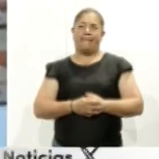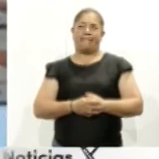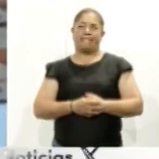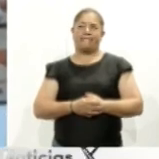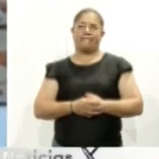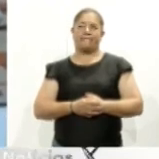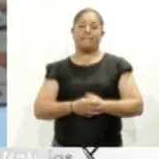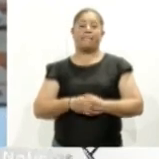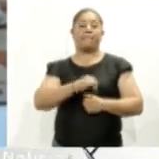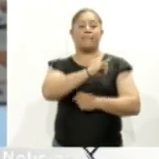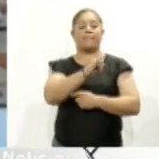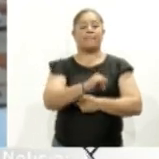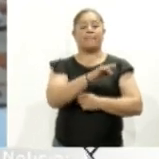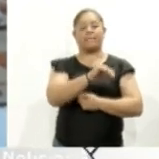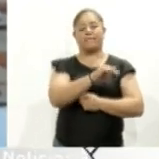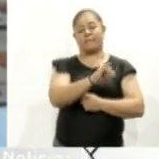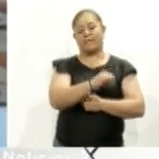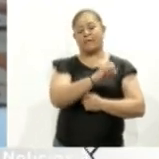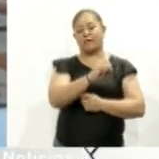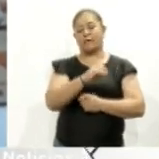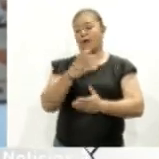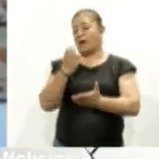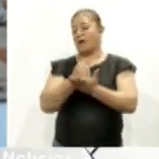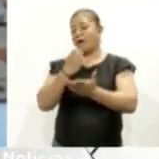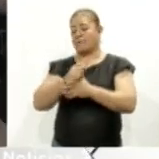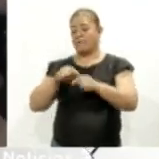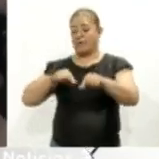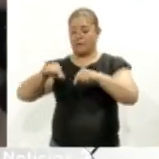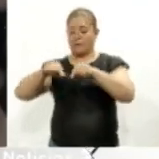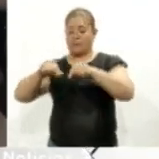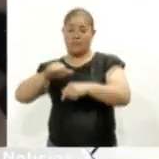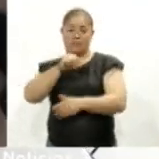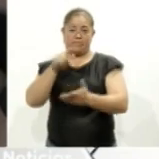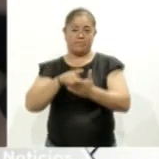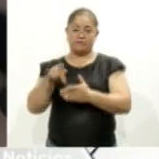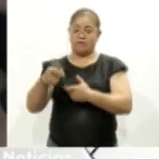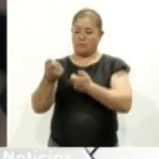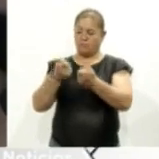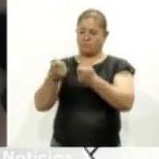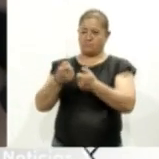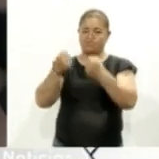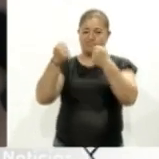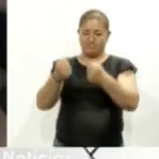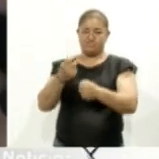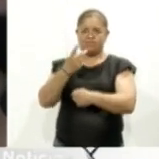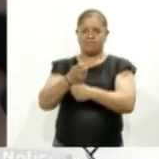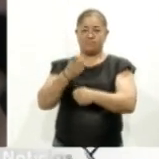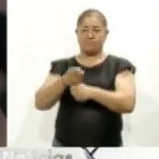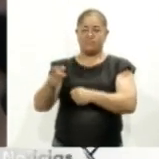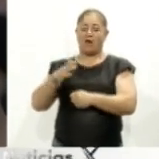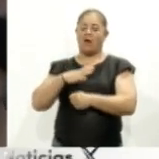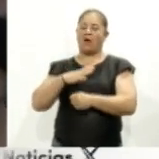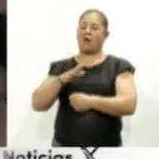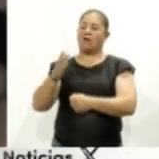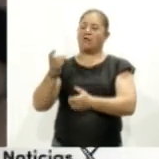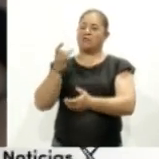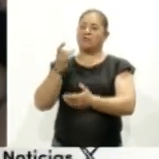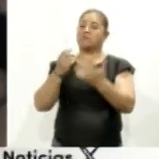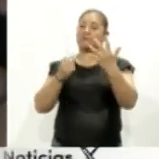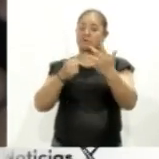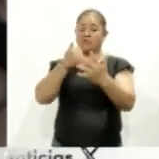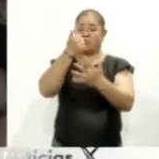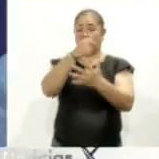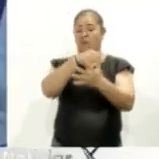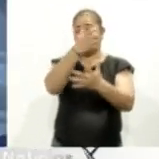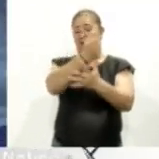Juan José Taylor Rodríguez ganó el torneo de ajedrez en Apisaco, dominó la categoría segunda fuerza con marcha invicta en las cinco partidas para